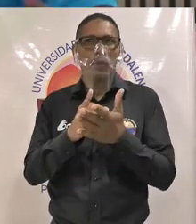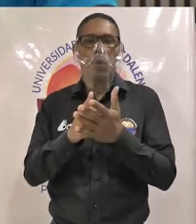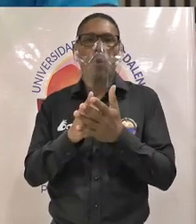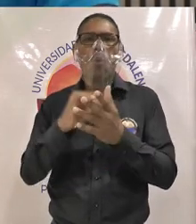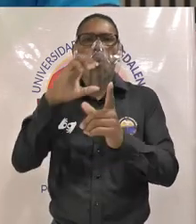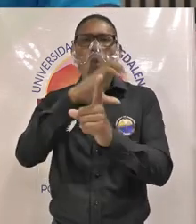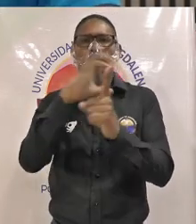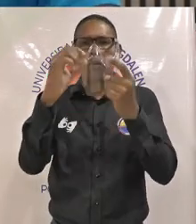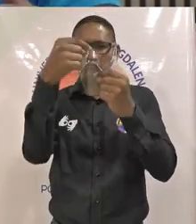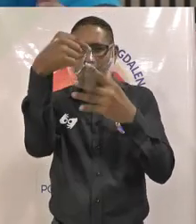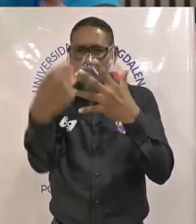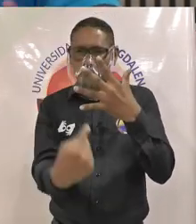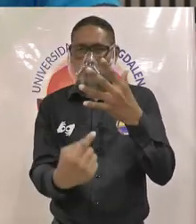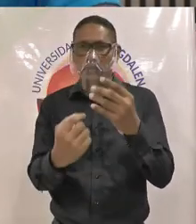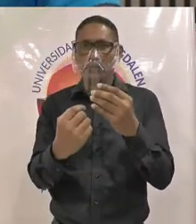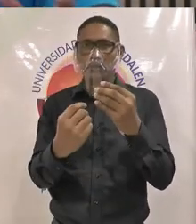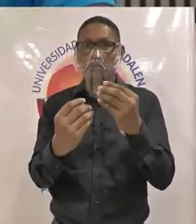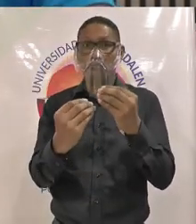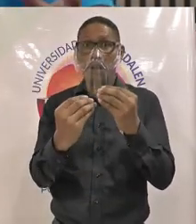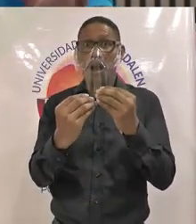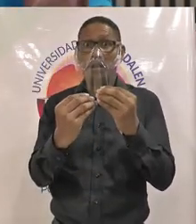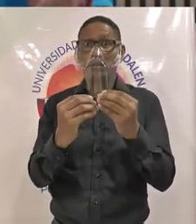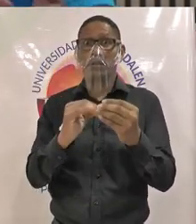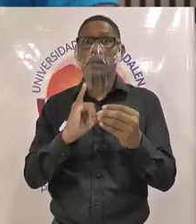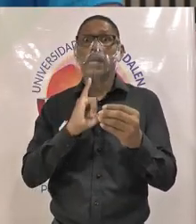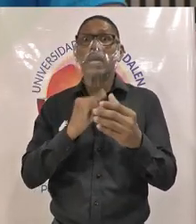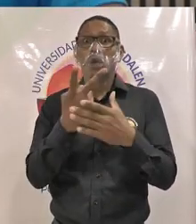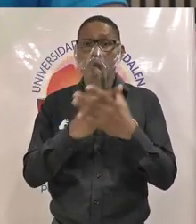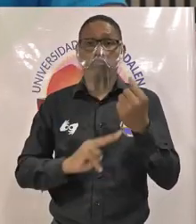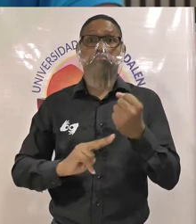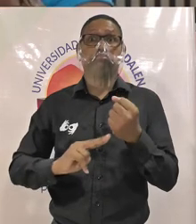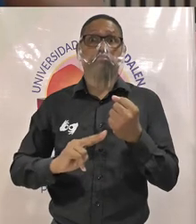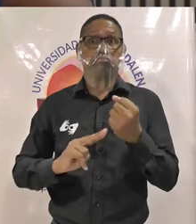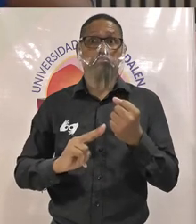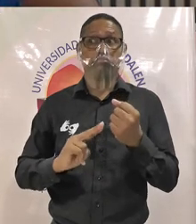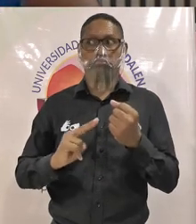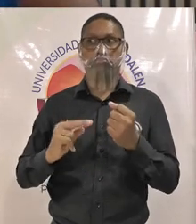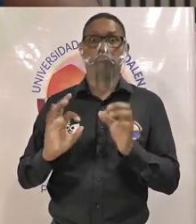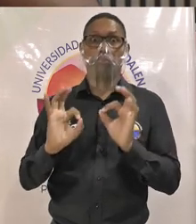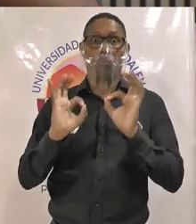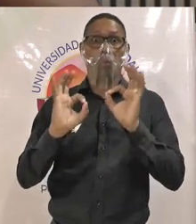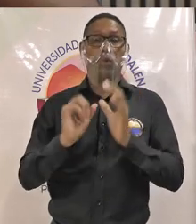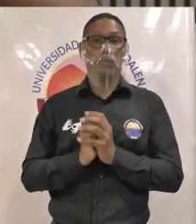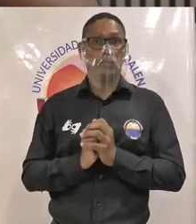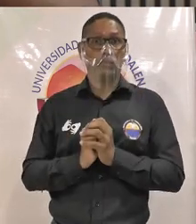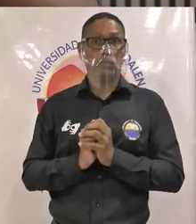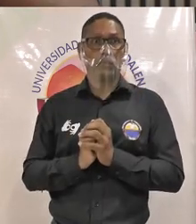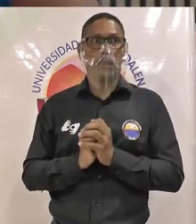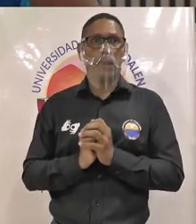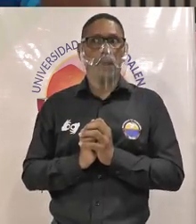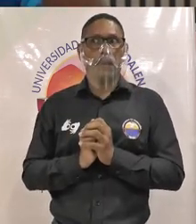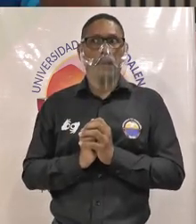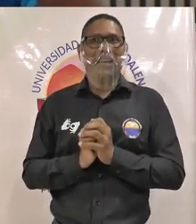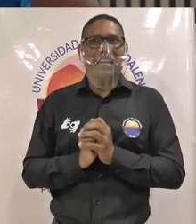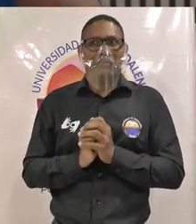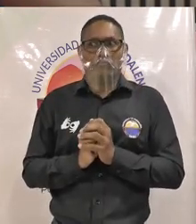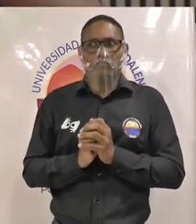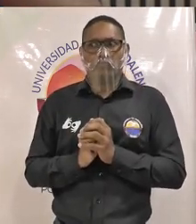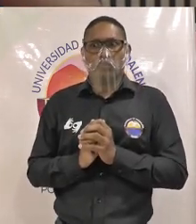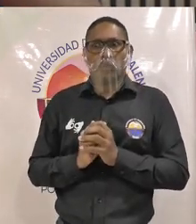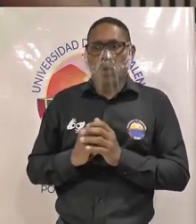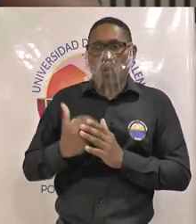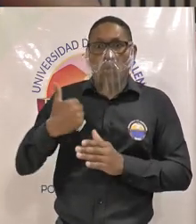interculturalidad y esto de la calidad del bilingüismo no lo pudimos desarrollar pero aquí inicialmente no proponemos porque